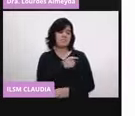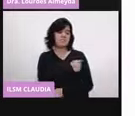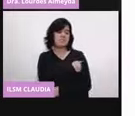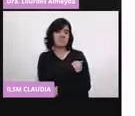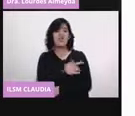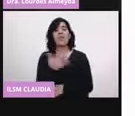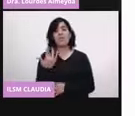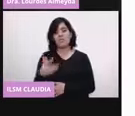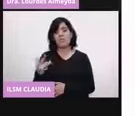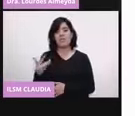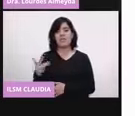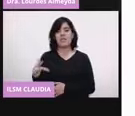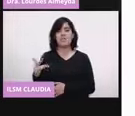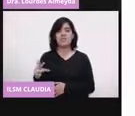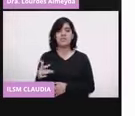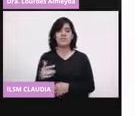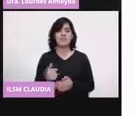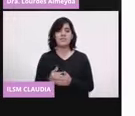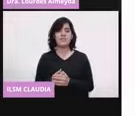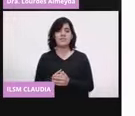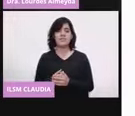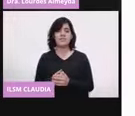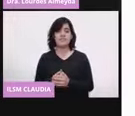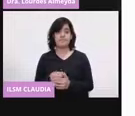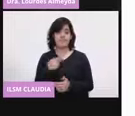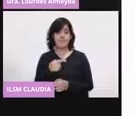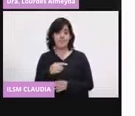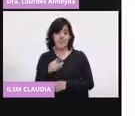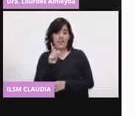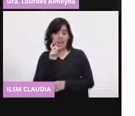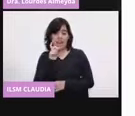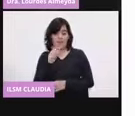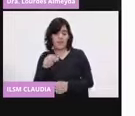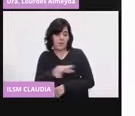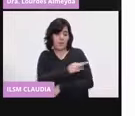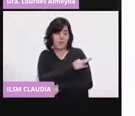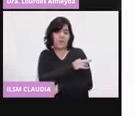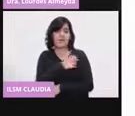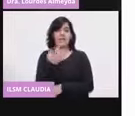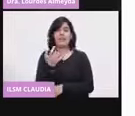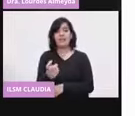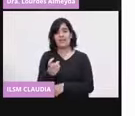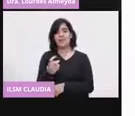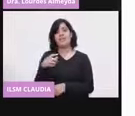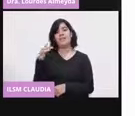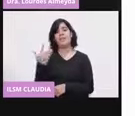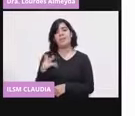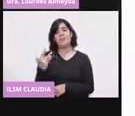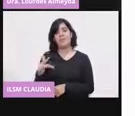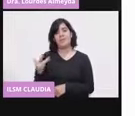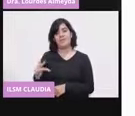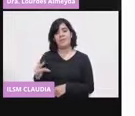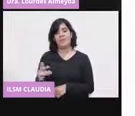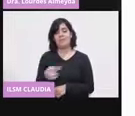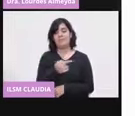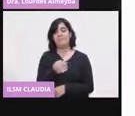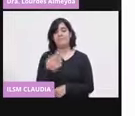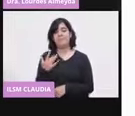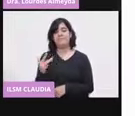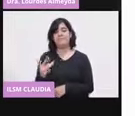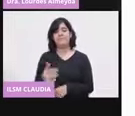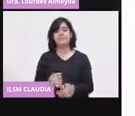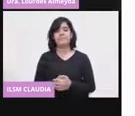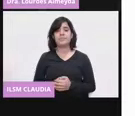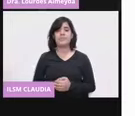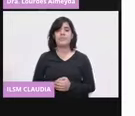¿eh? El agua para inyección da dolor en el brazo. Es uno de los que da dolor en el brazo de los componentes de la vacuna. Aquí